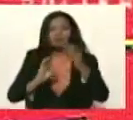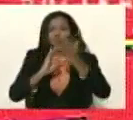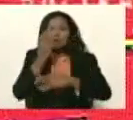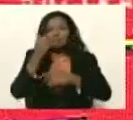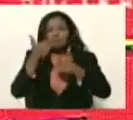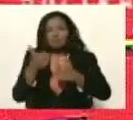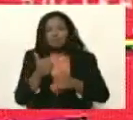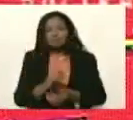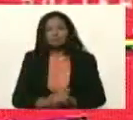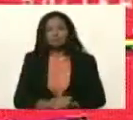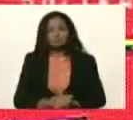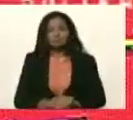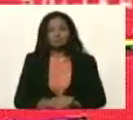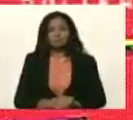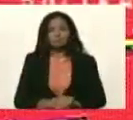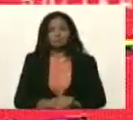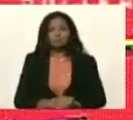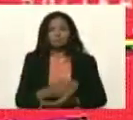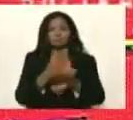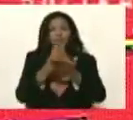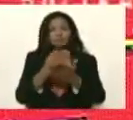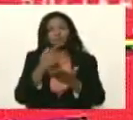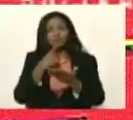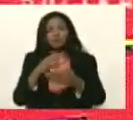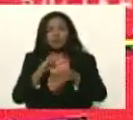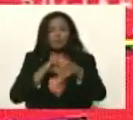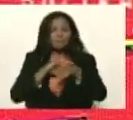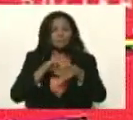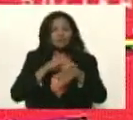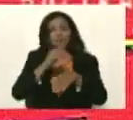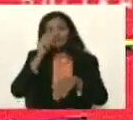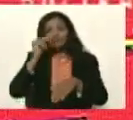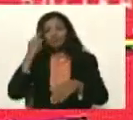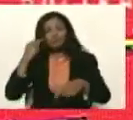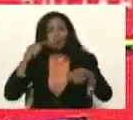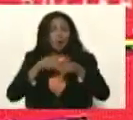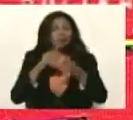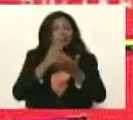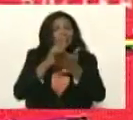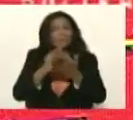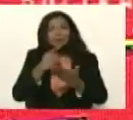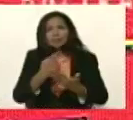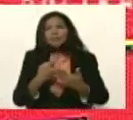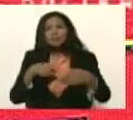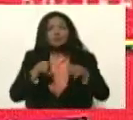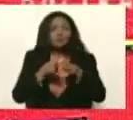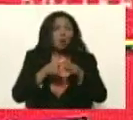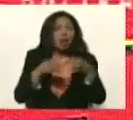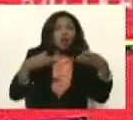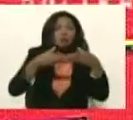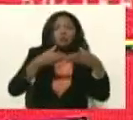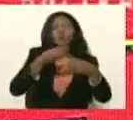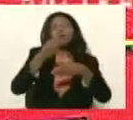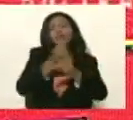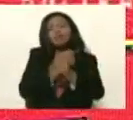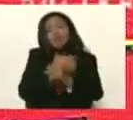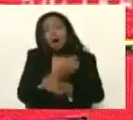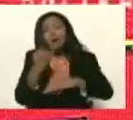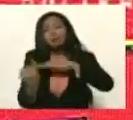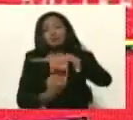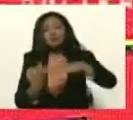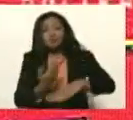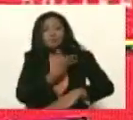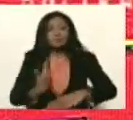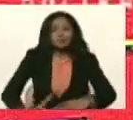compañeros siempre se lo digo a los ministros y a las ministras a los compañeros del equipo a los presidentes de instituciones